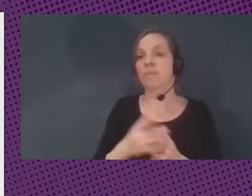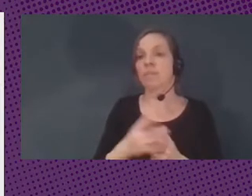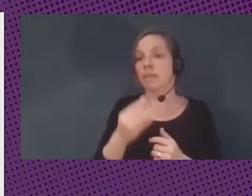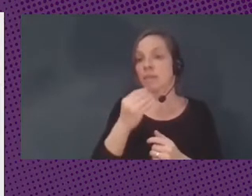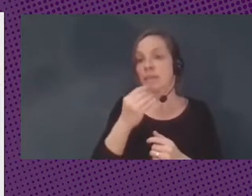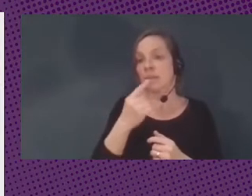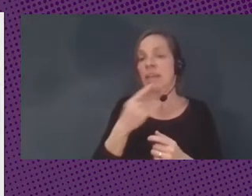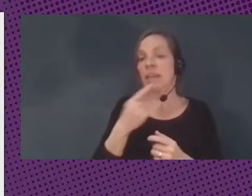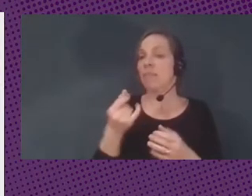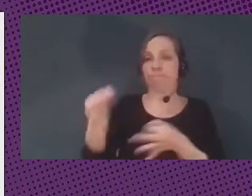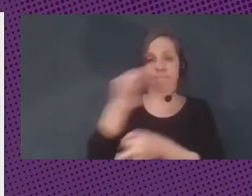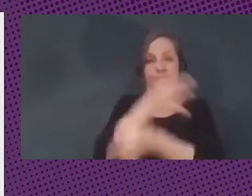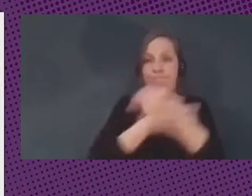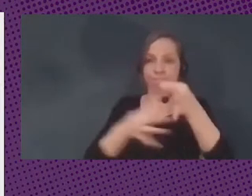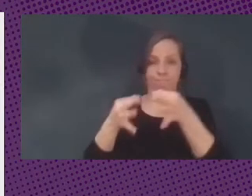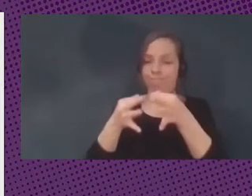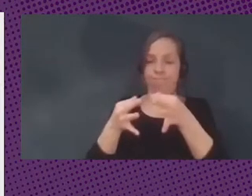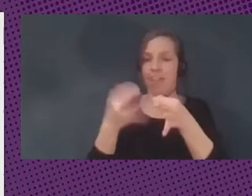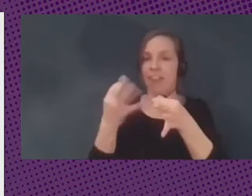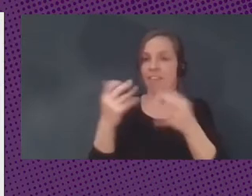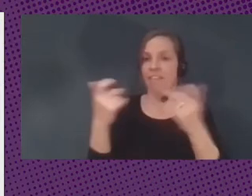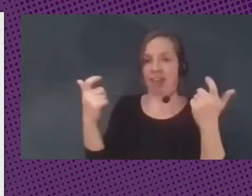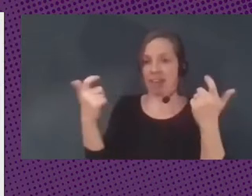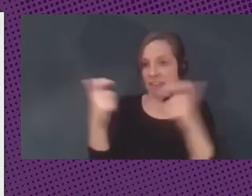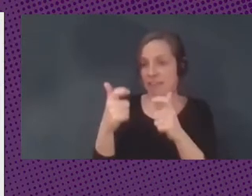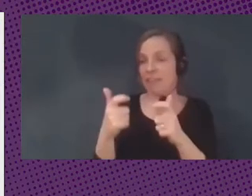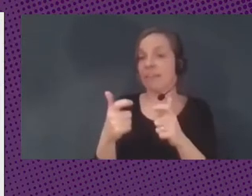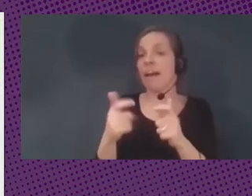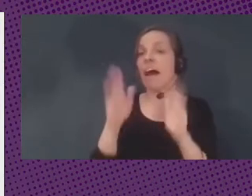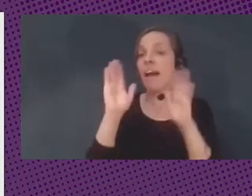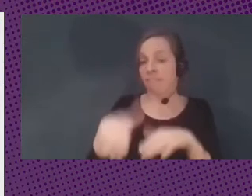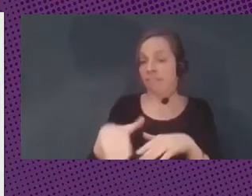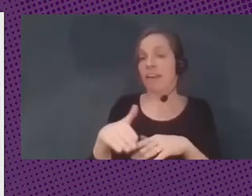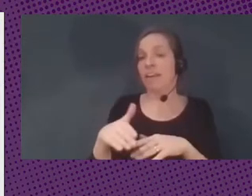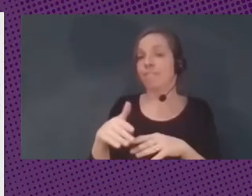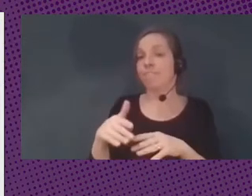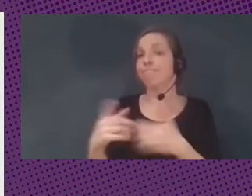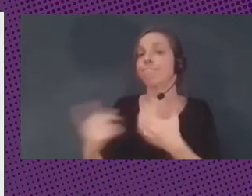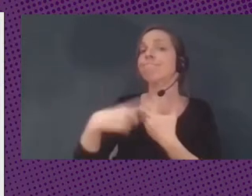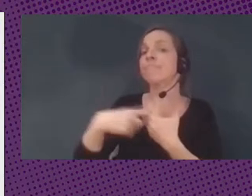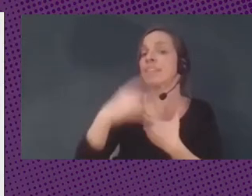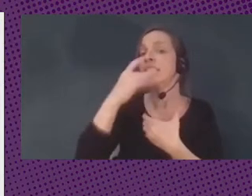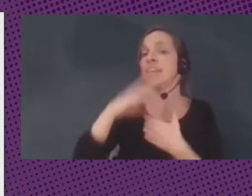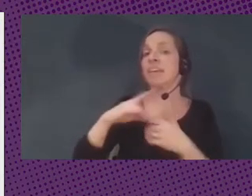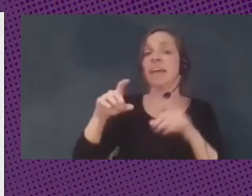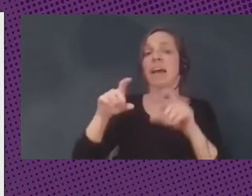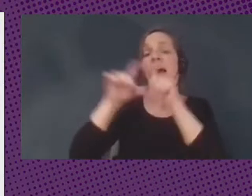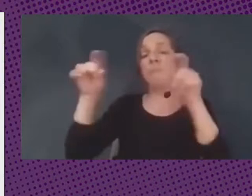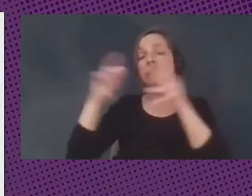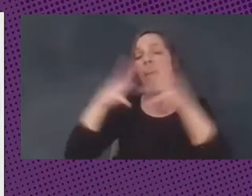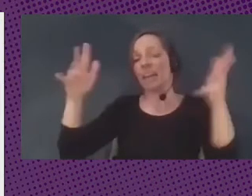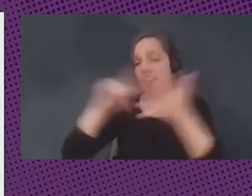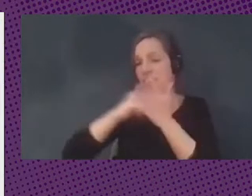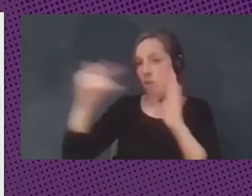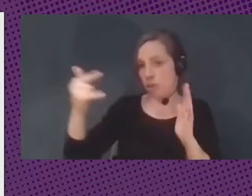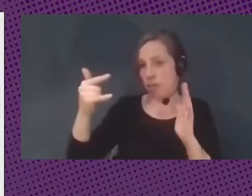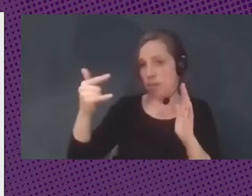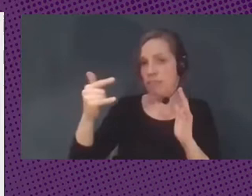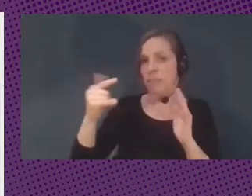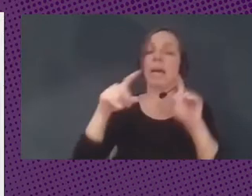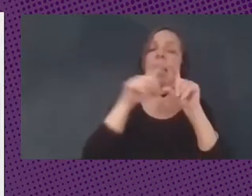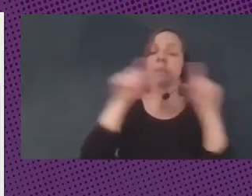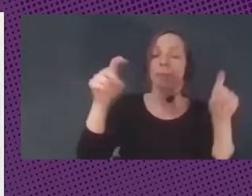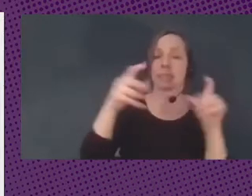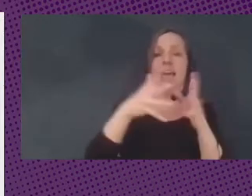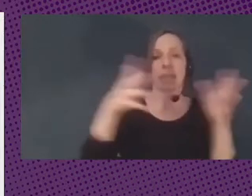que el efectivo ¿y quiénes están involucrados? pues las Big Tech ¿no? este y las grandes financieras